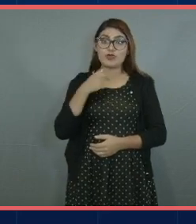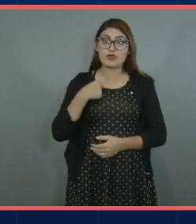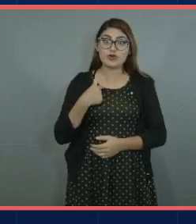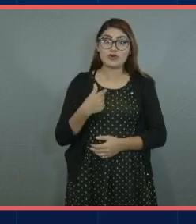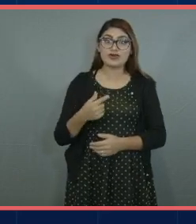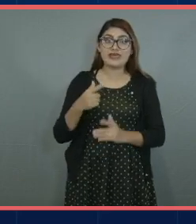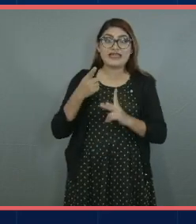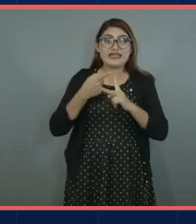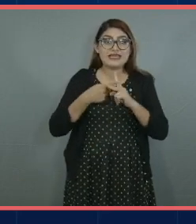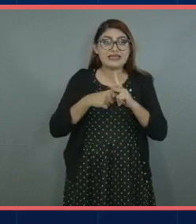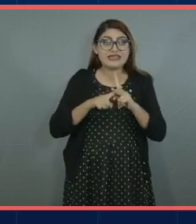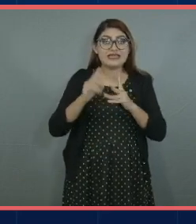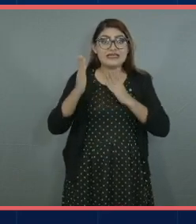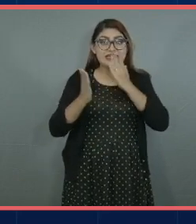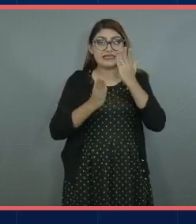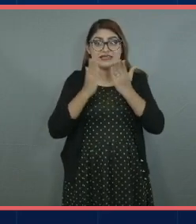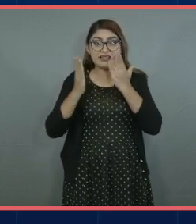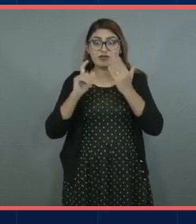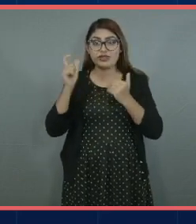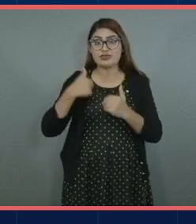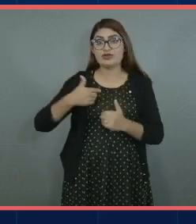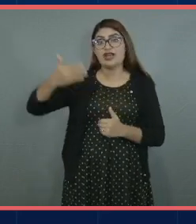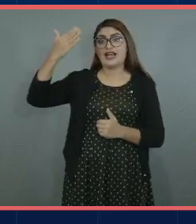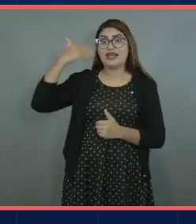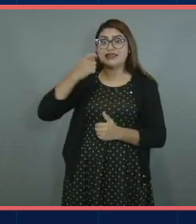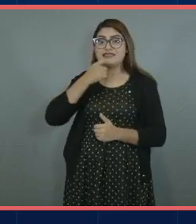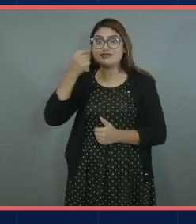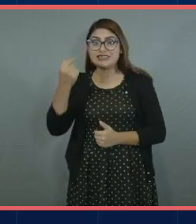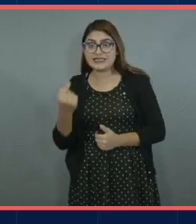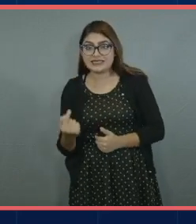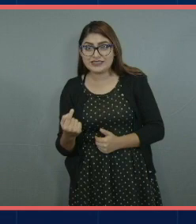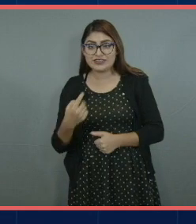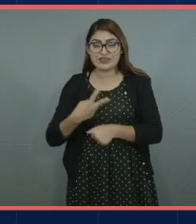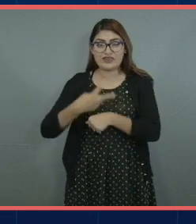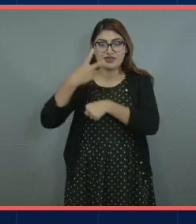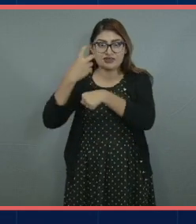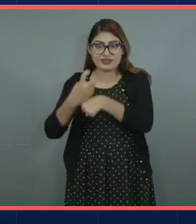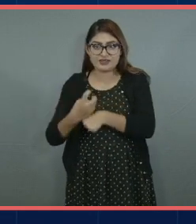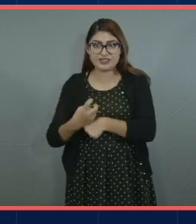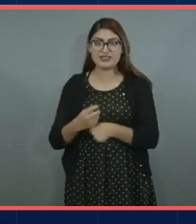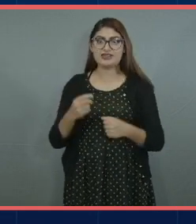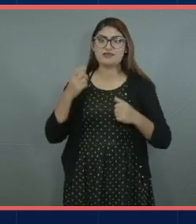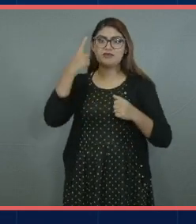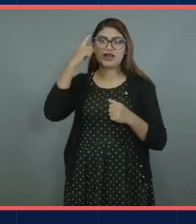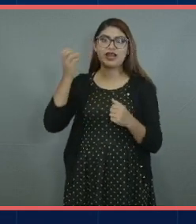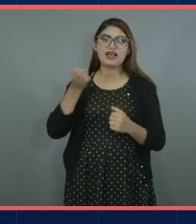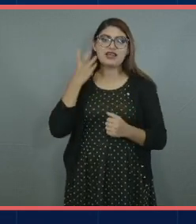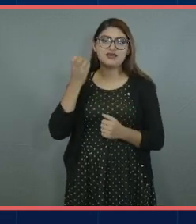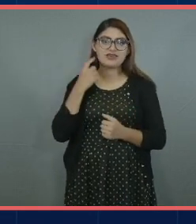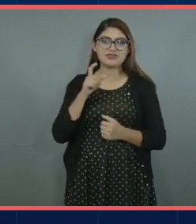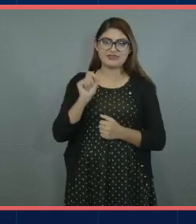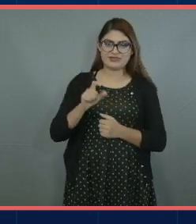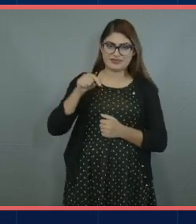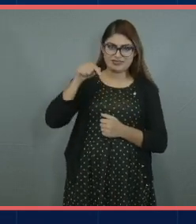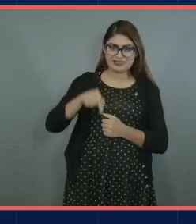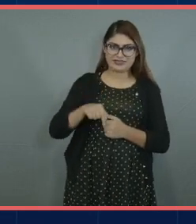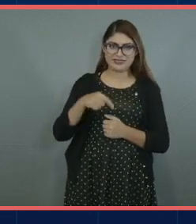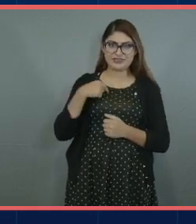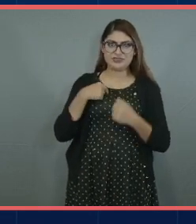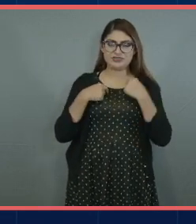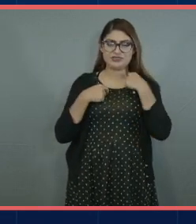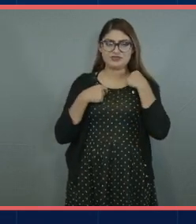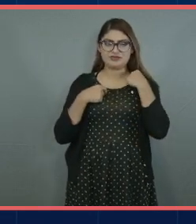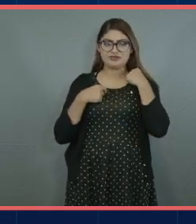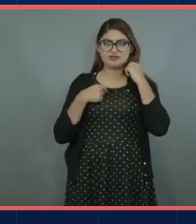lado cuando éramos pequeñitos y nos invitaban a este tipo de eventos y todas estas cosas que